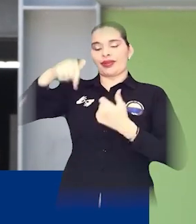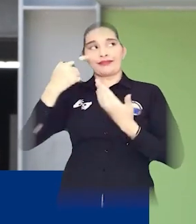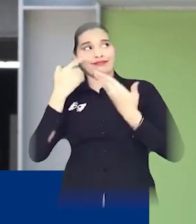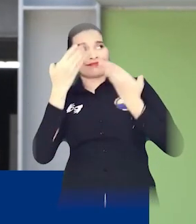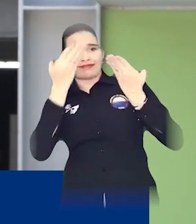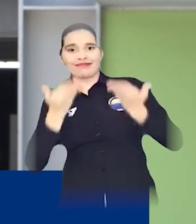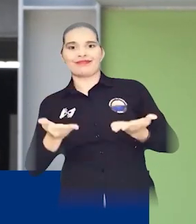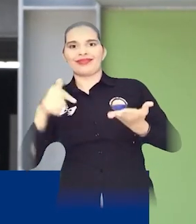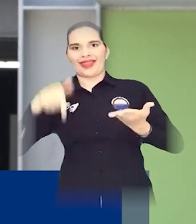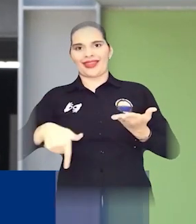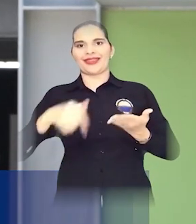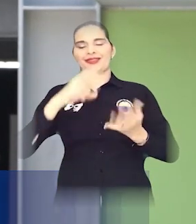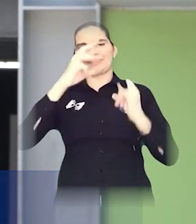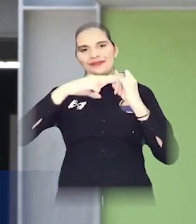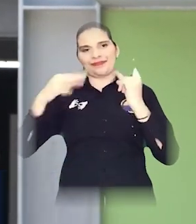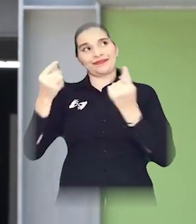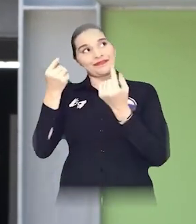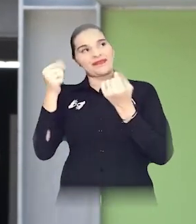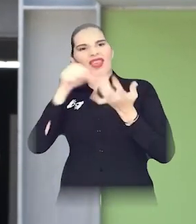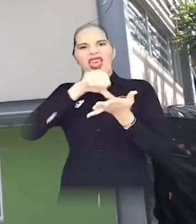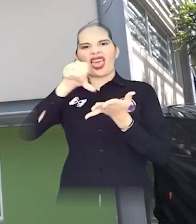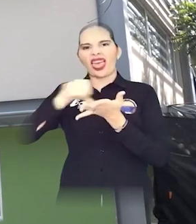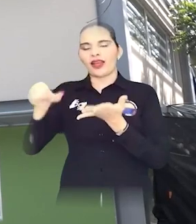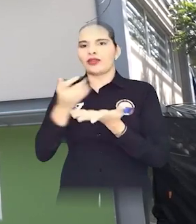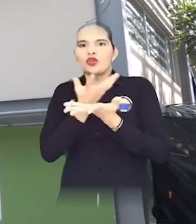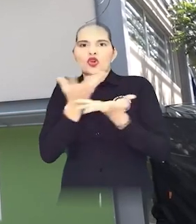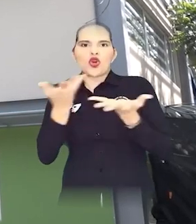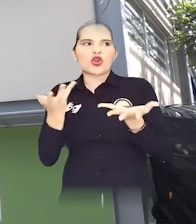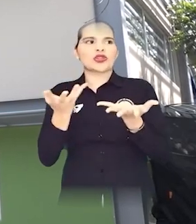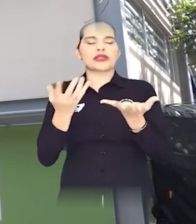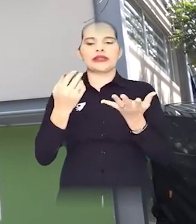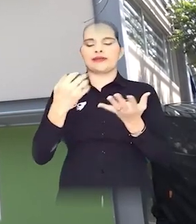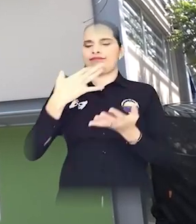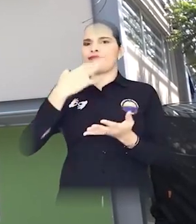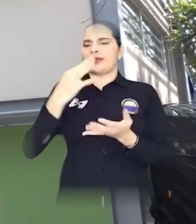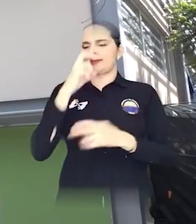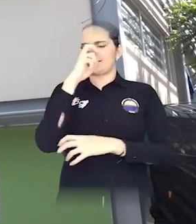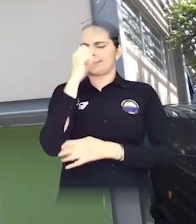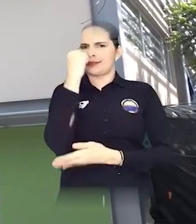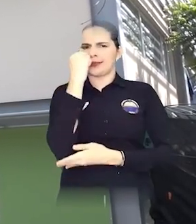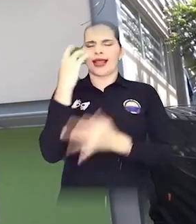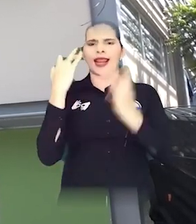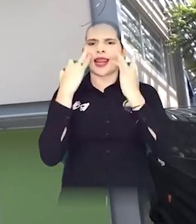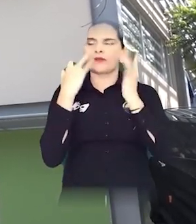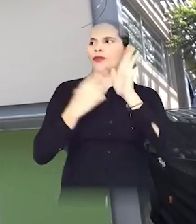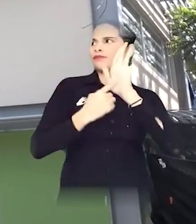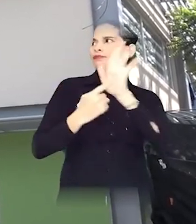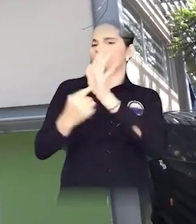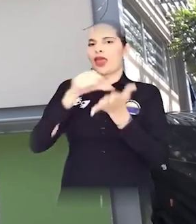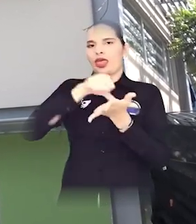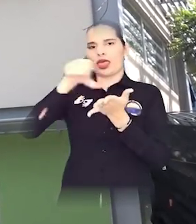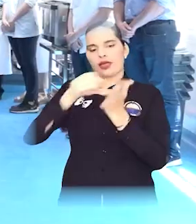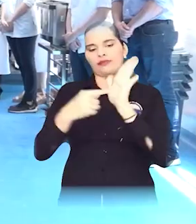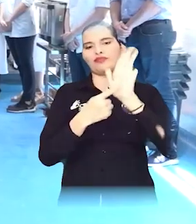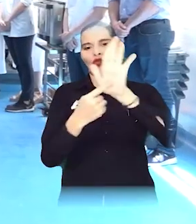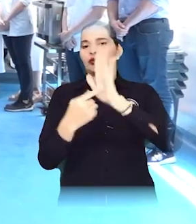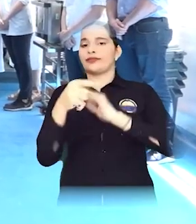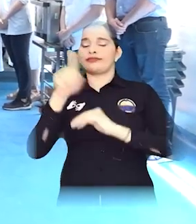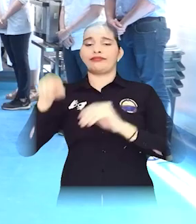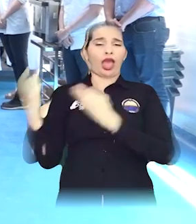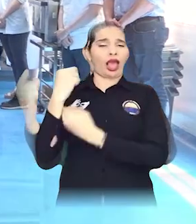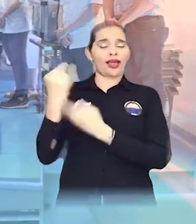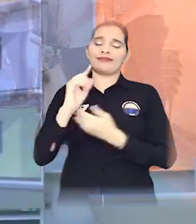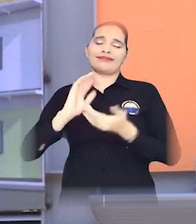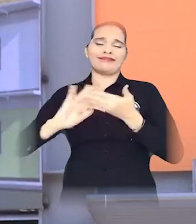recursos. Y aquí están invertidos los recursos de nuestra universidad. Los recursos que hemos manejado de manera estricta, transparente